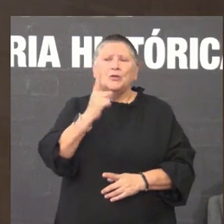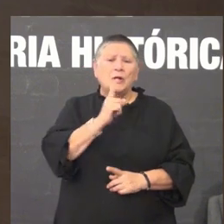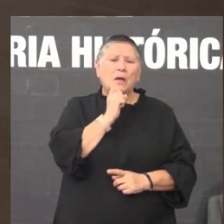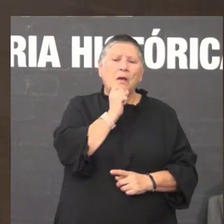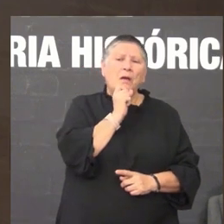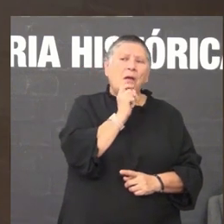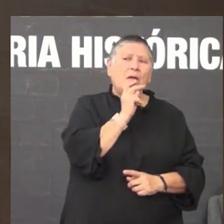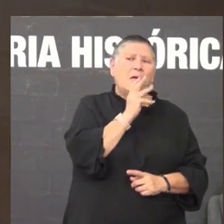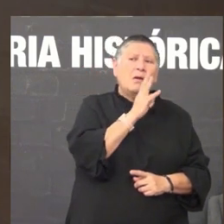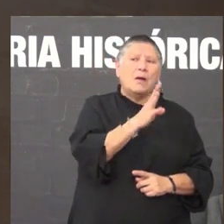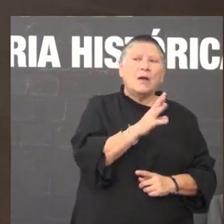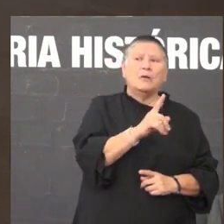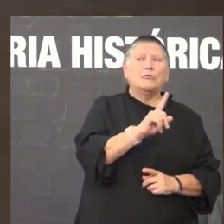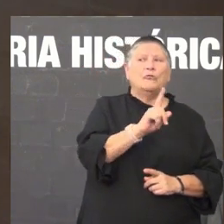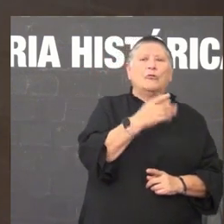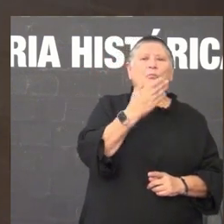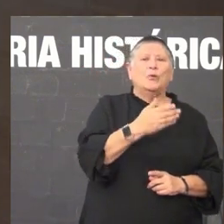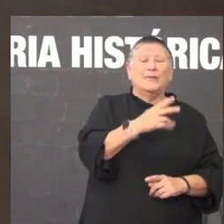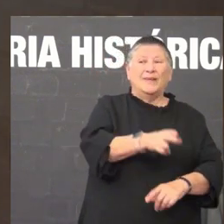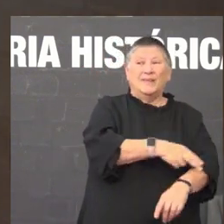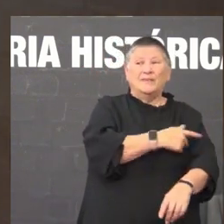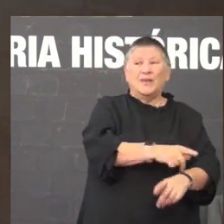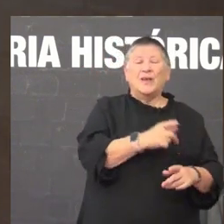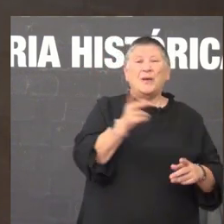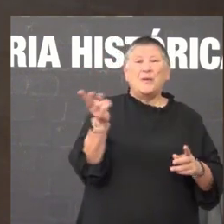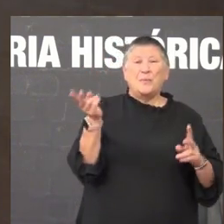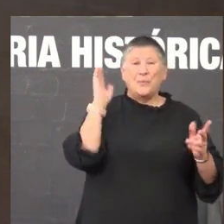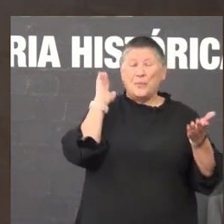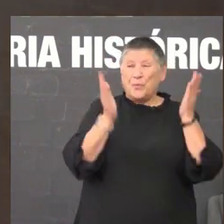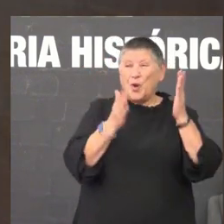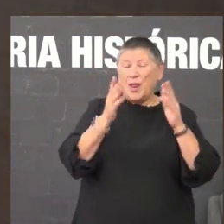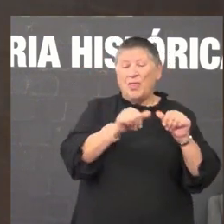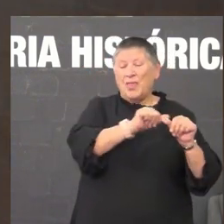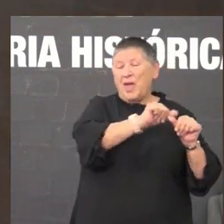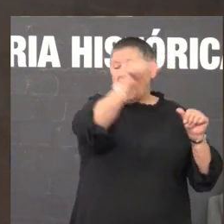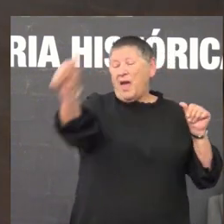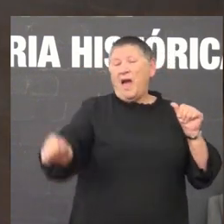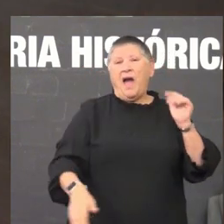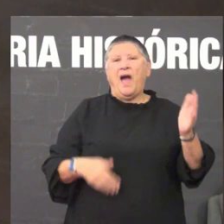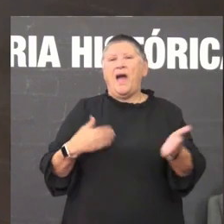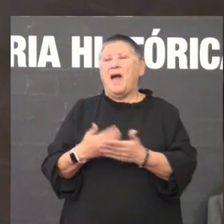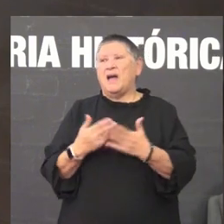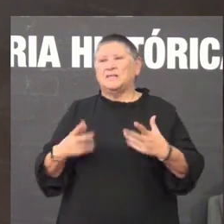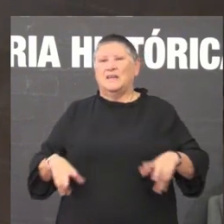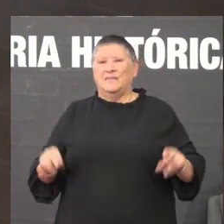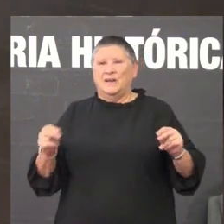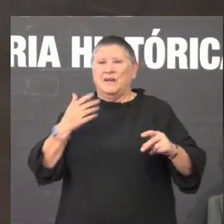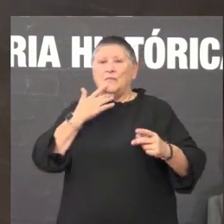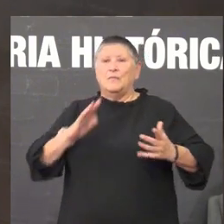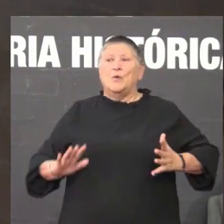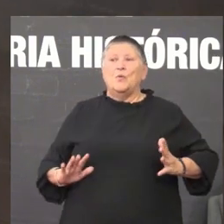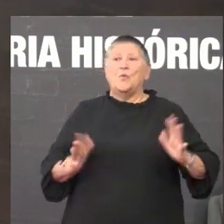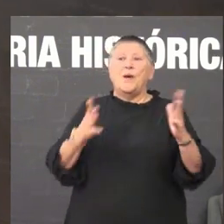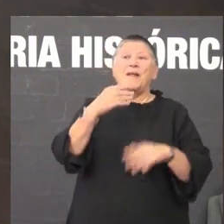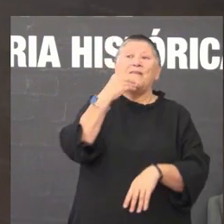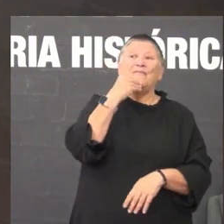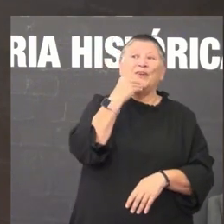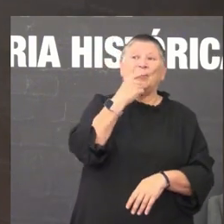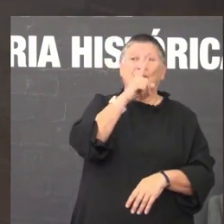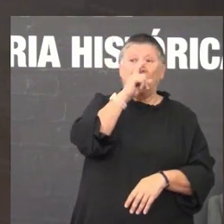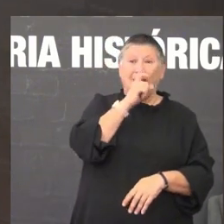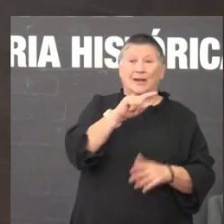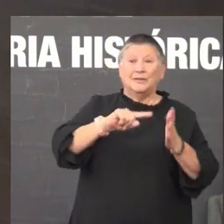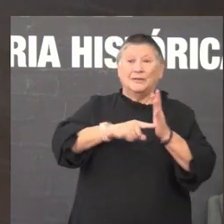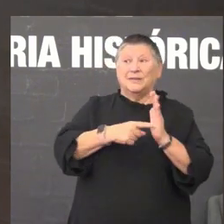é importante lembrar que o franquismo é violento até o final cando as folgas de Ferrol en 1972 por